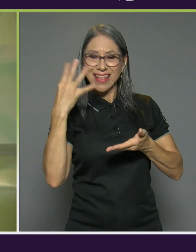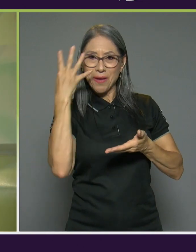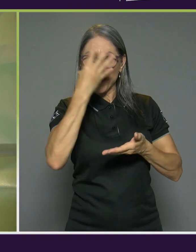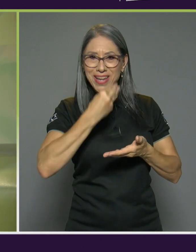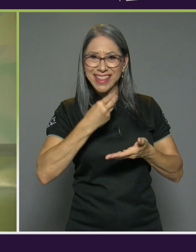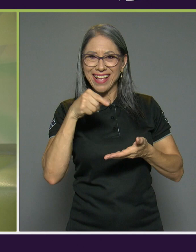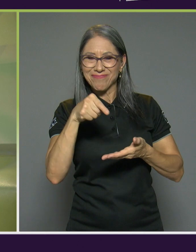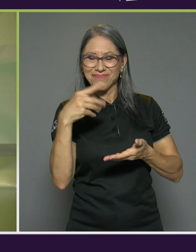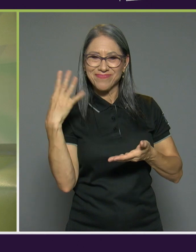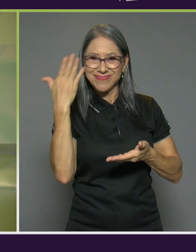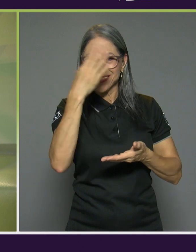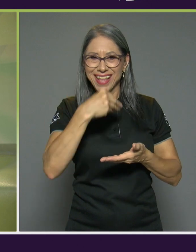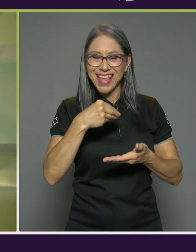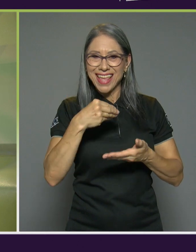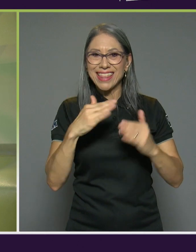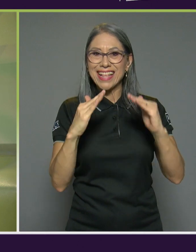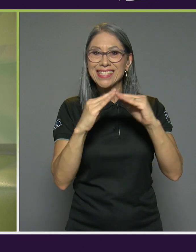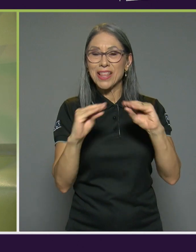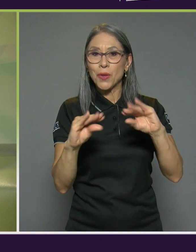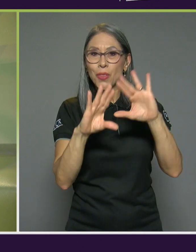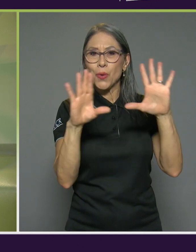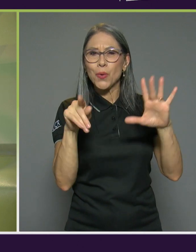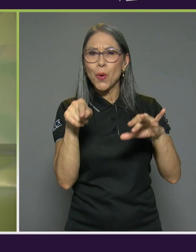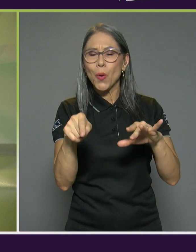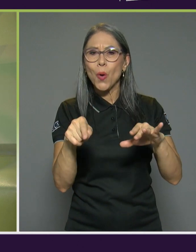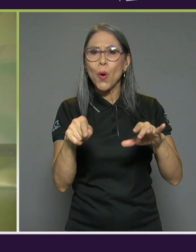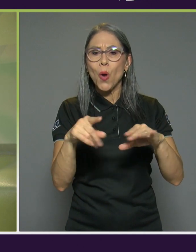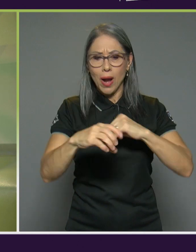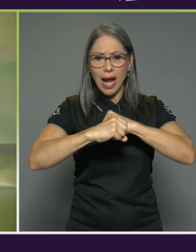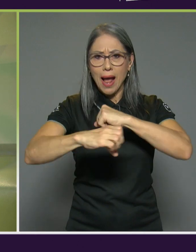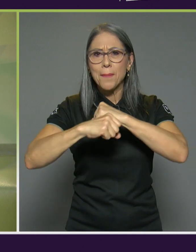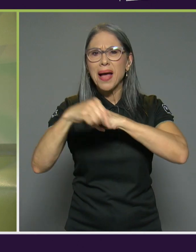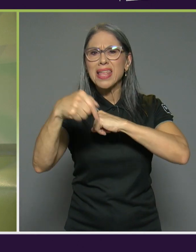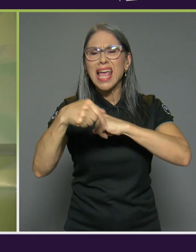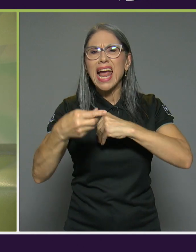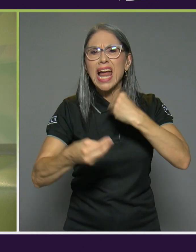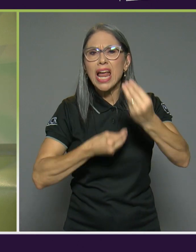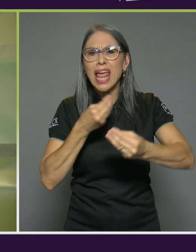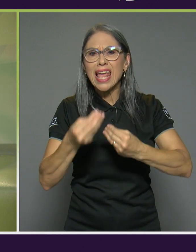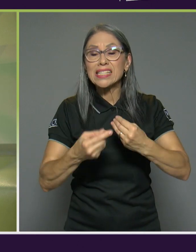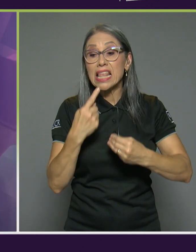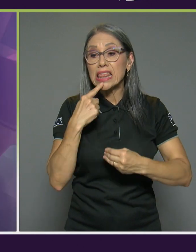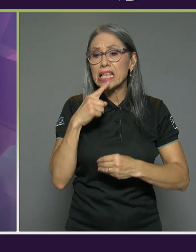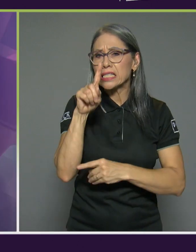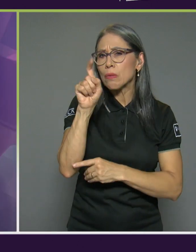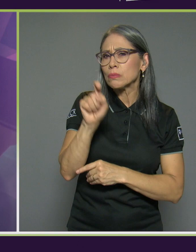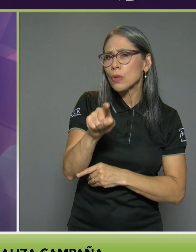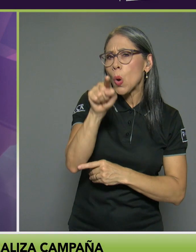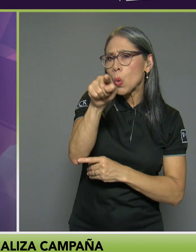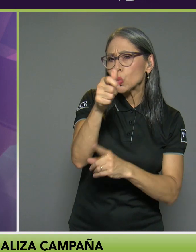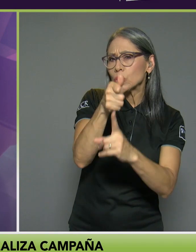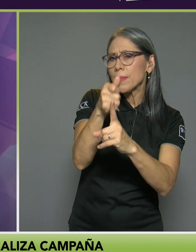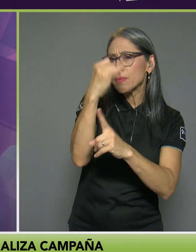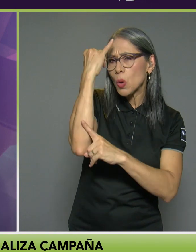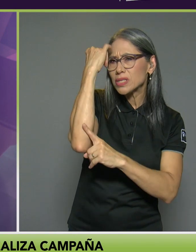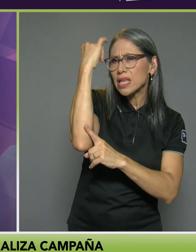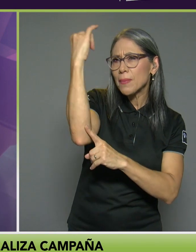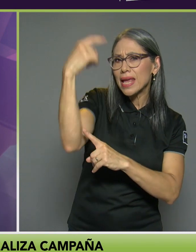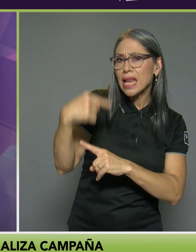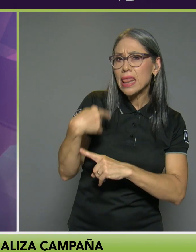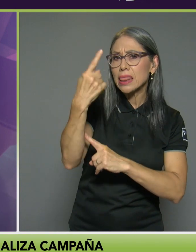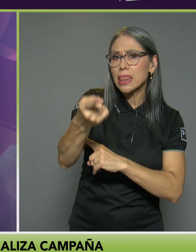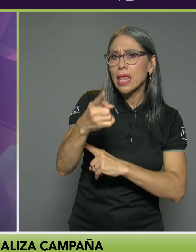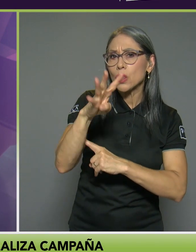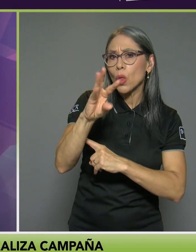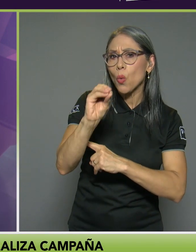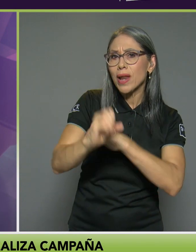cuéntenos este eduardo en qué consiste esta campaña verdad cómo te imaginas en 40 años precisamente este mes